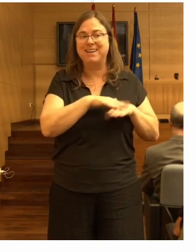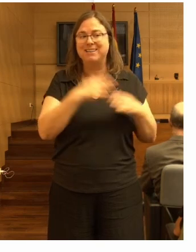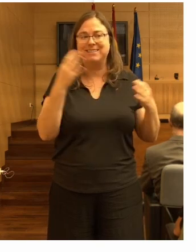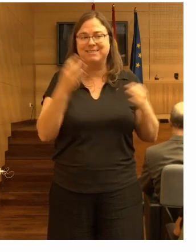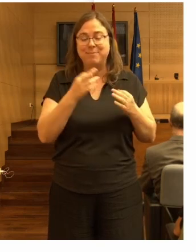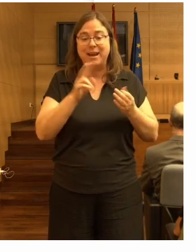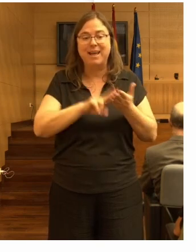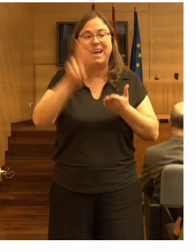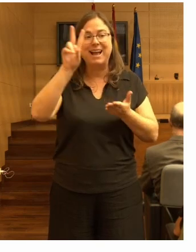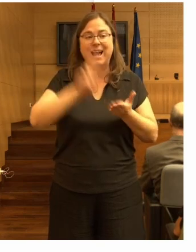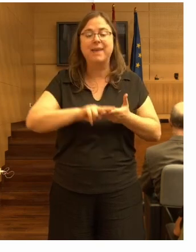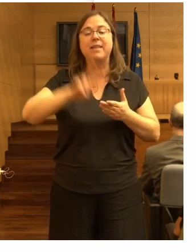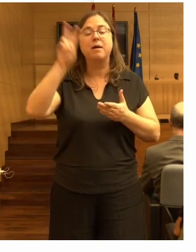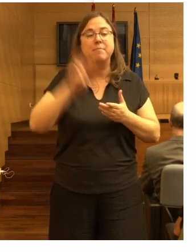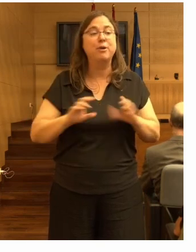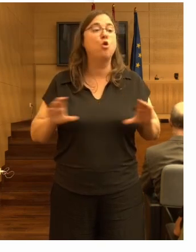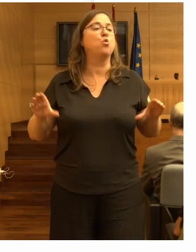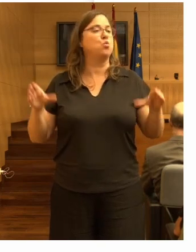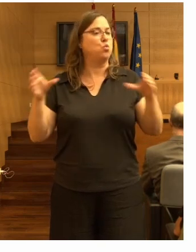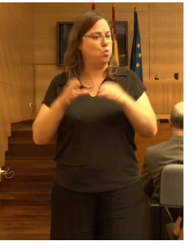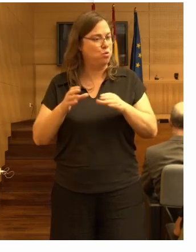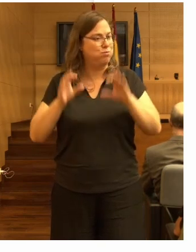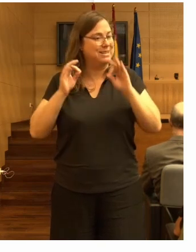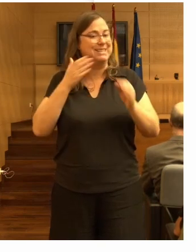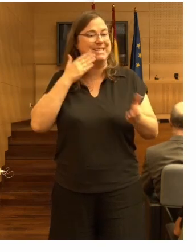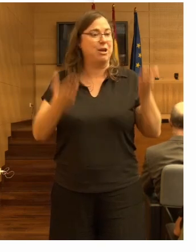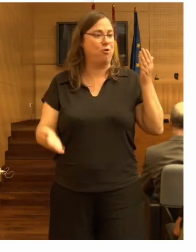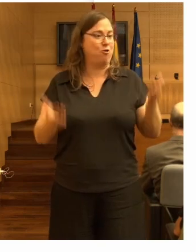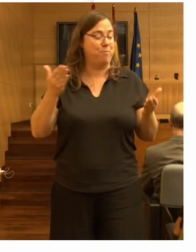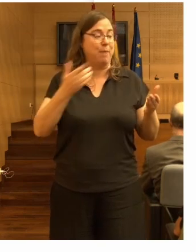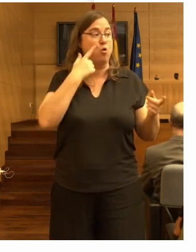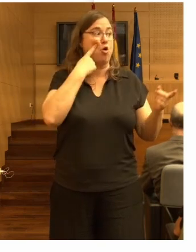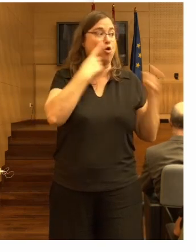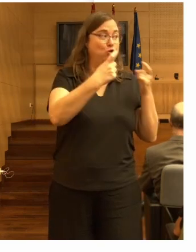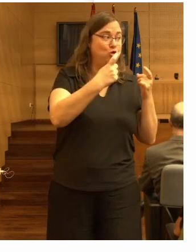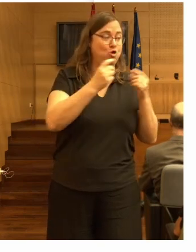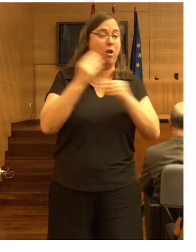caídas en el grupo de intervención en comparación con el grupo de control